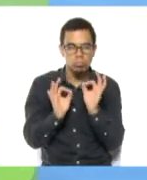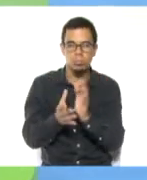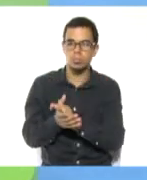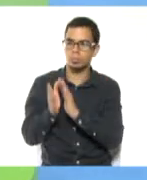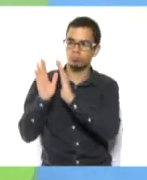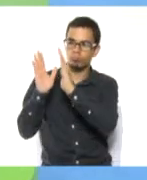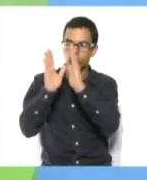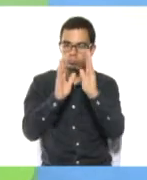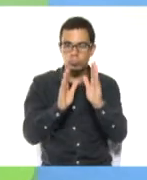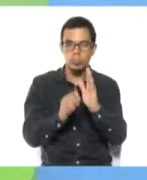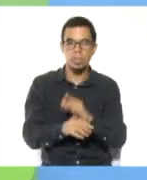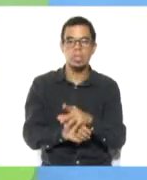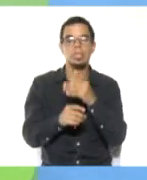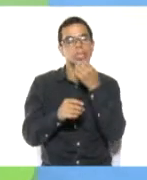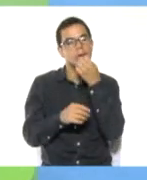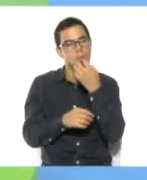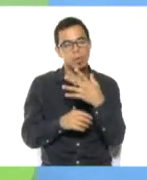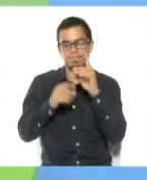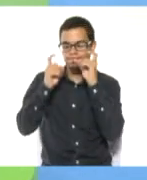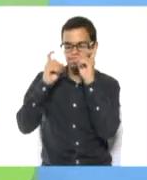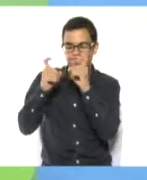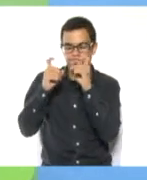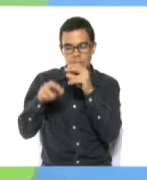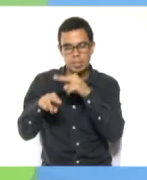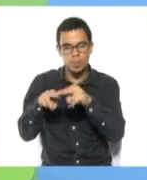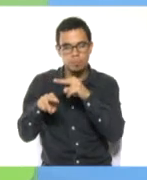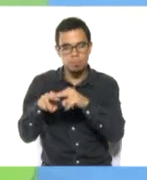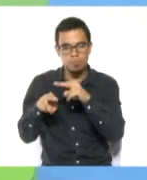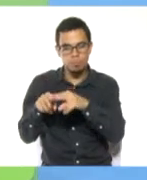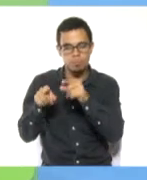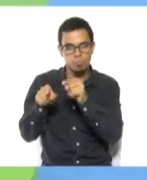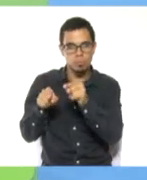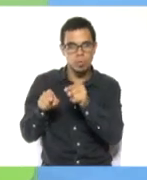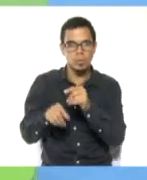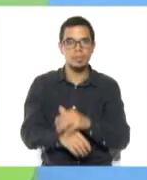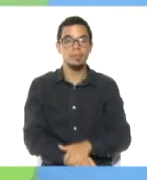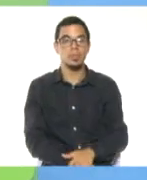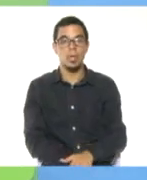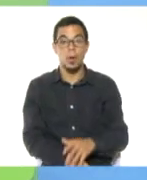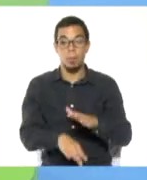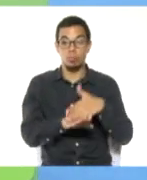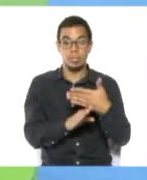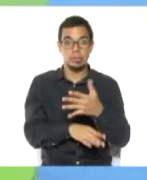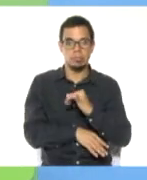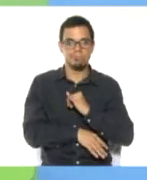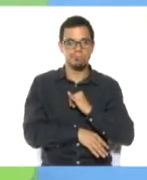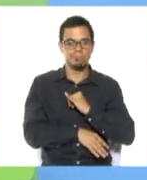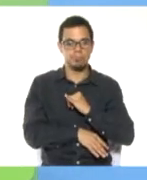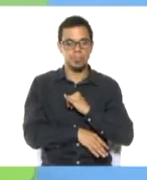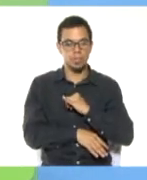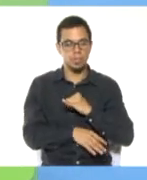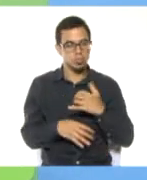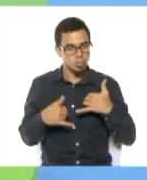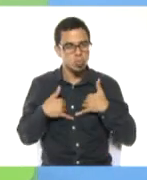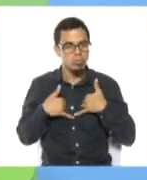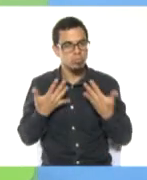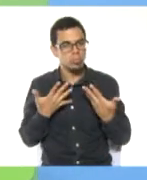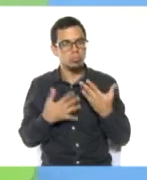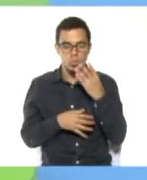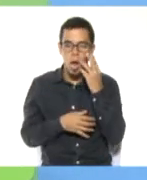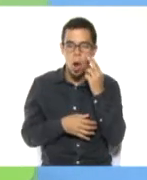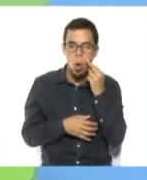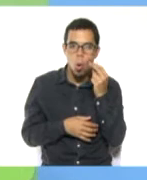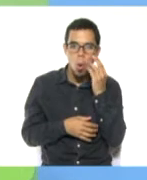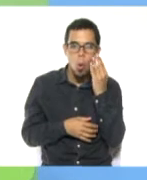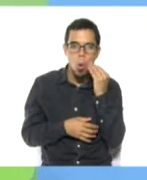sembremos esto en nuestros niños y niñas. Que adornen su calle porque también le da identidad de donde vive. Otra actividad que